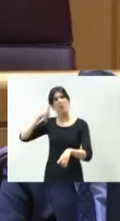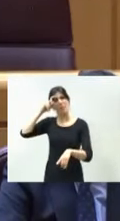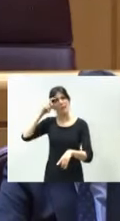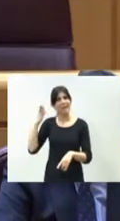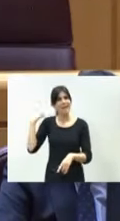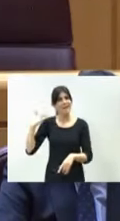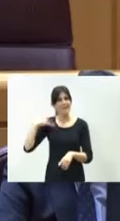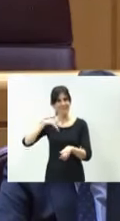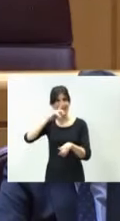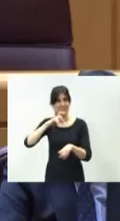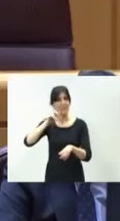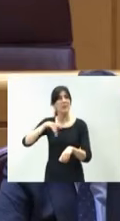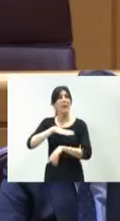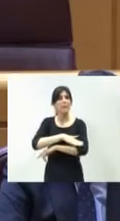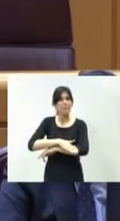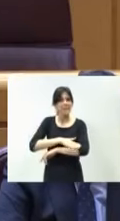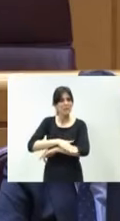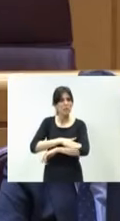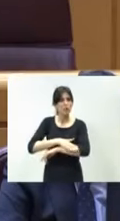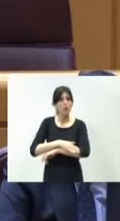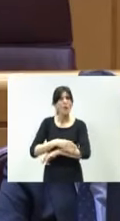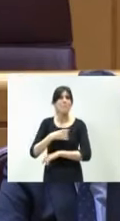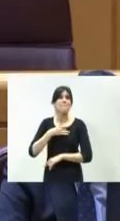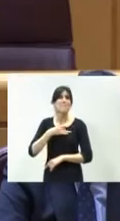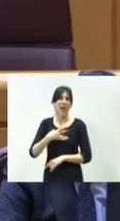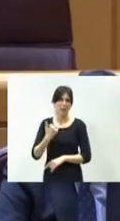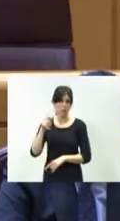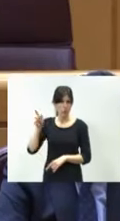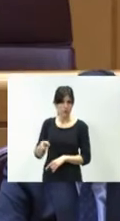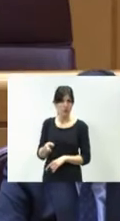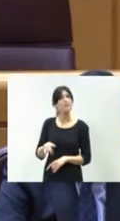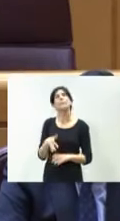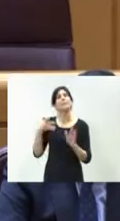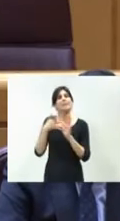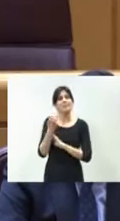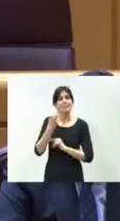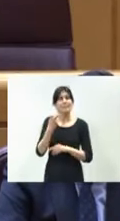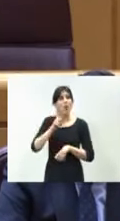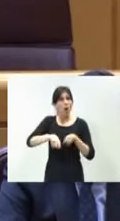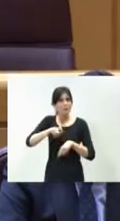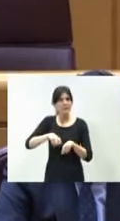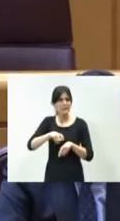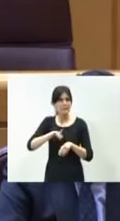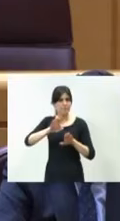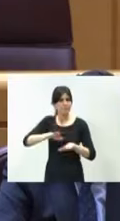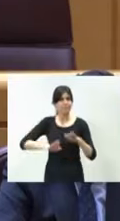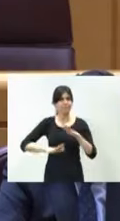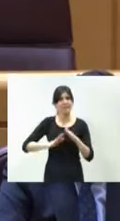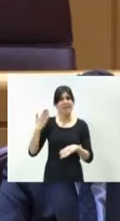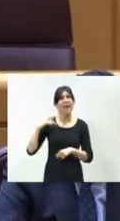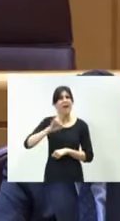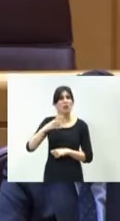y le recuerda también el ministro Blanco, paralizaron las obras, algunos de los tramos, durante el año